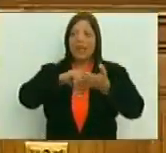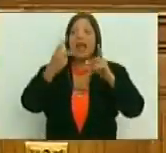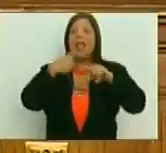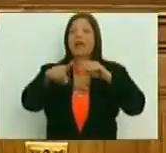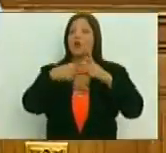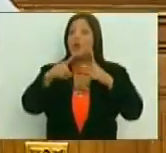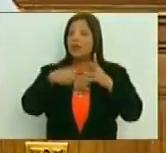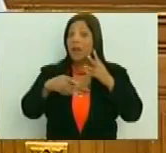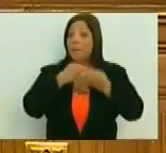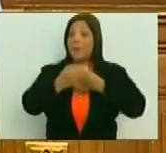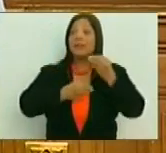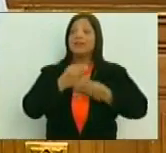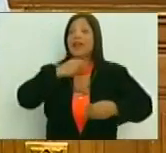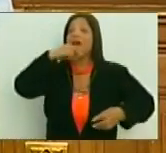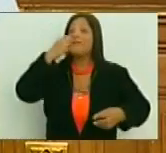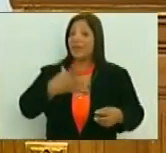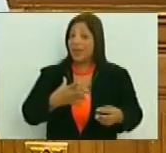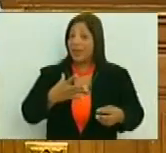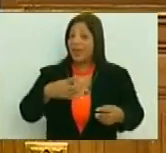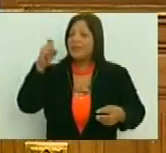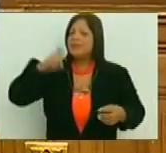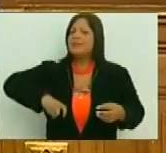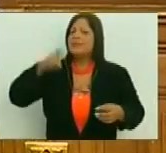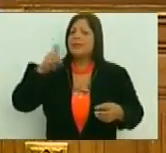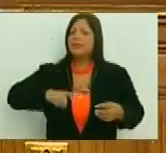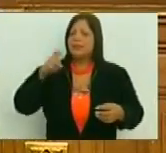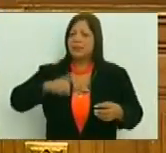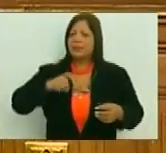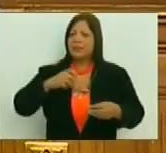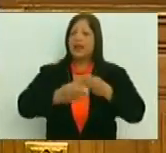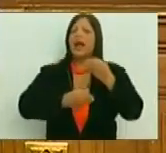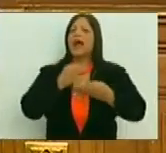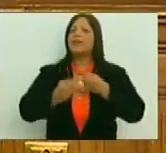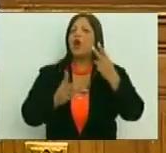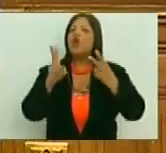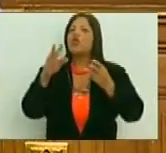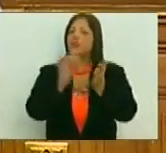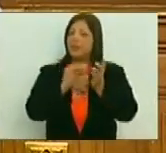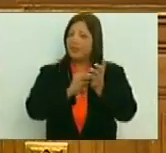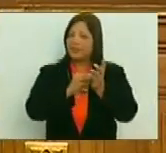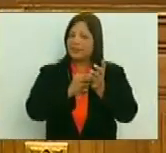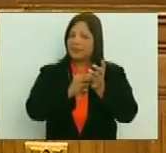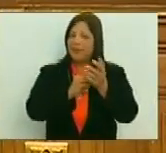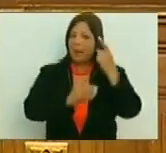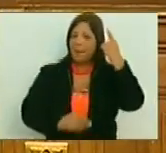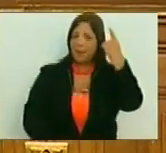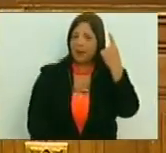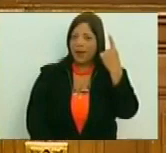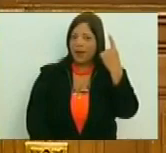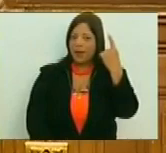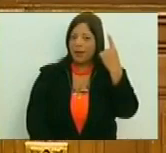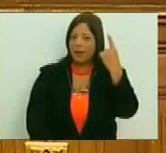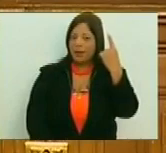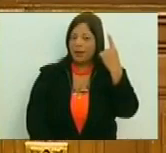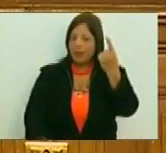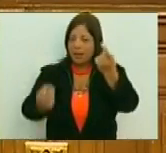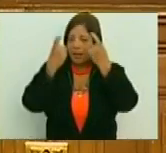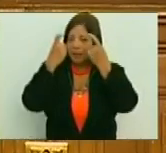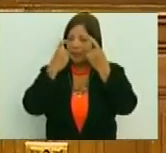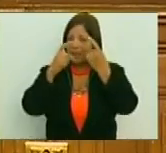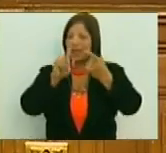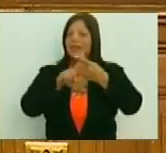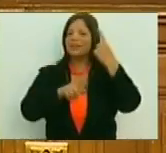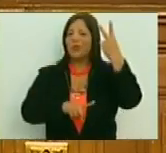para hacerlas bien es necesario hacerlas dos veces. La primera enseña la segunda.